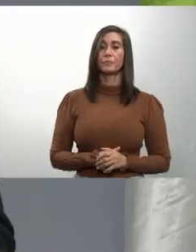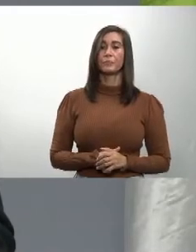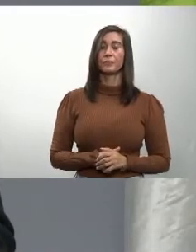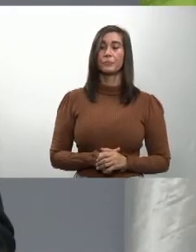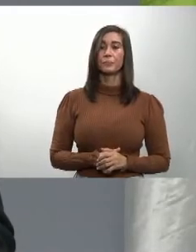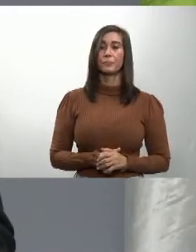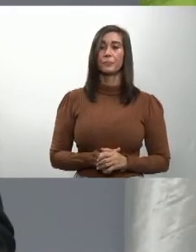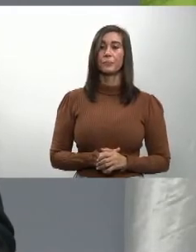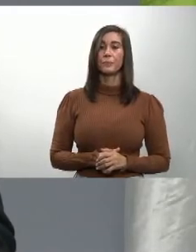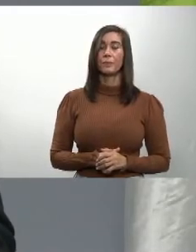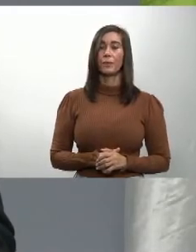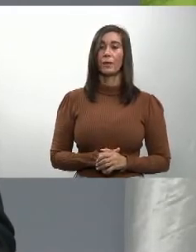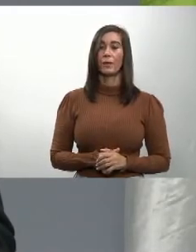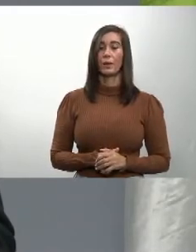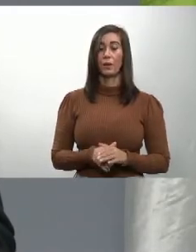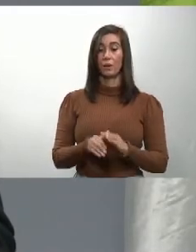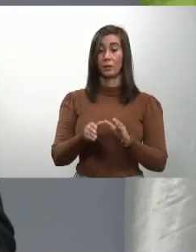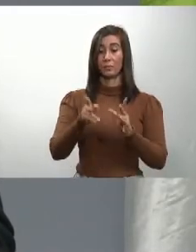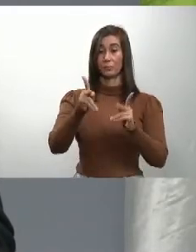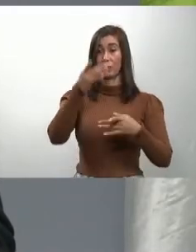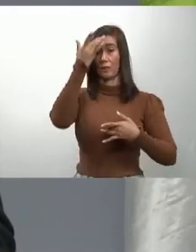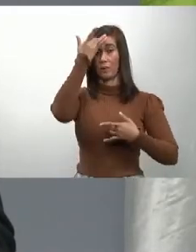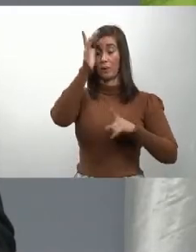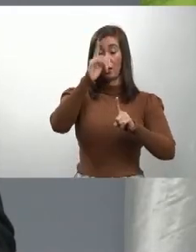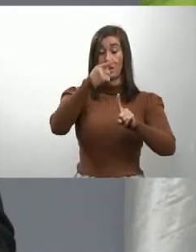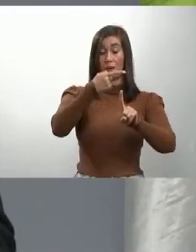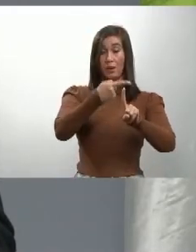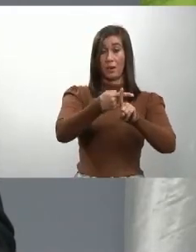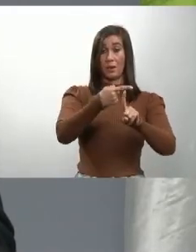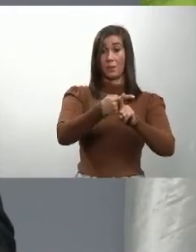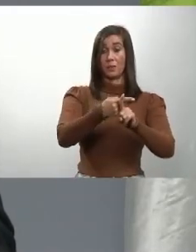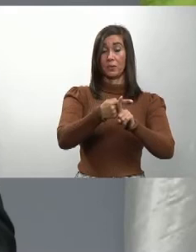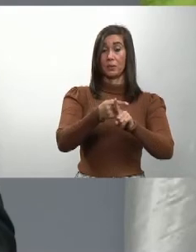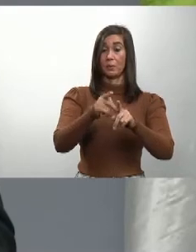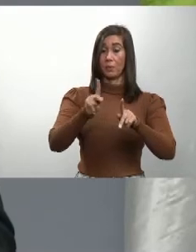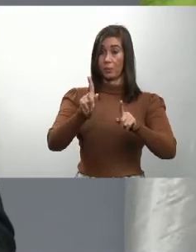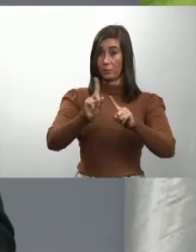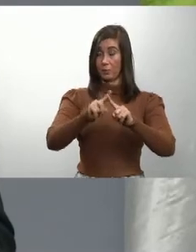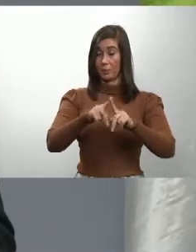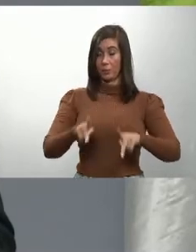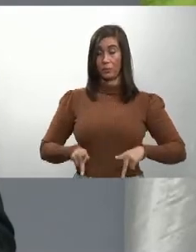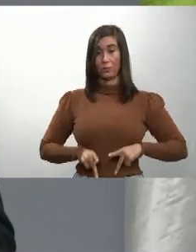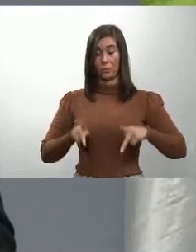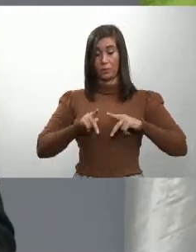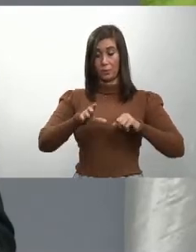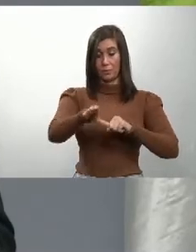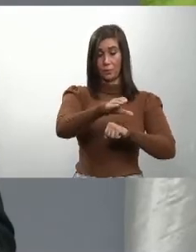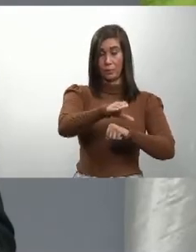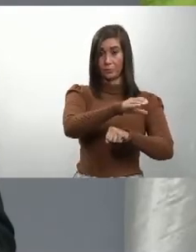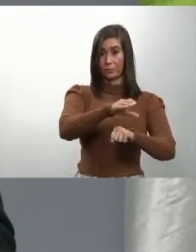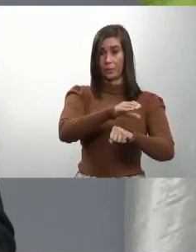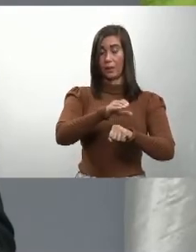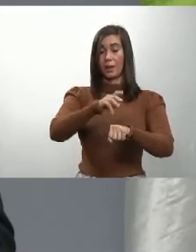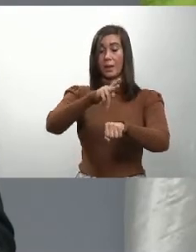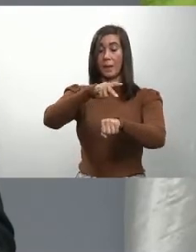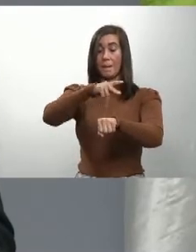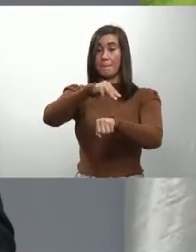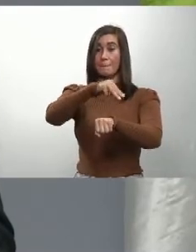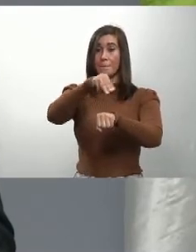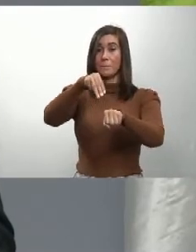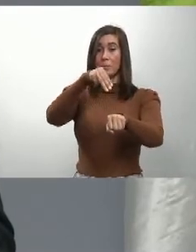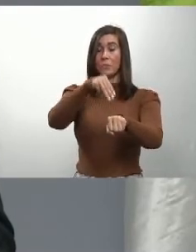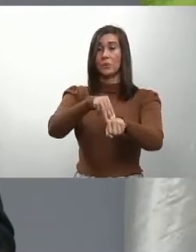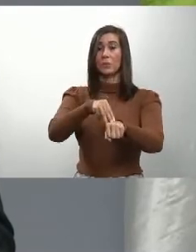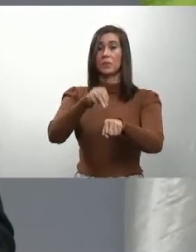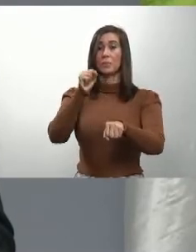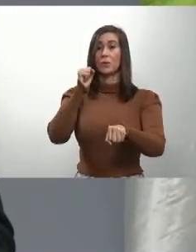Los casos confirmados según un municipio de residencia están en el municipio Santo Domingo de